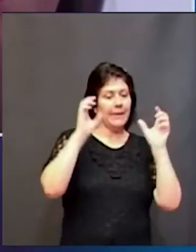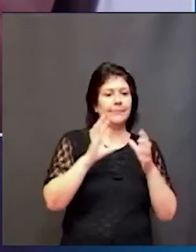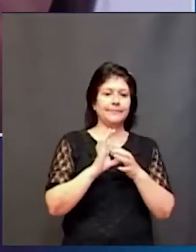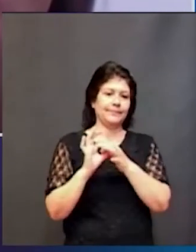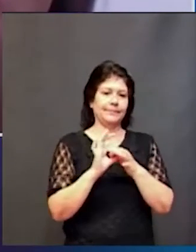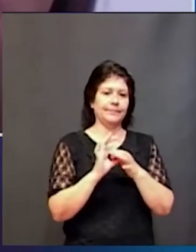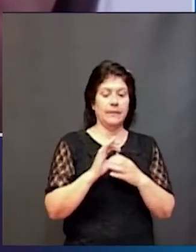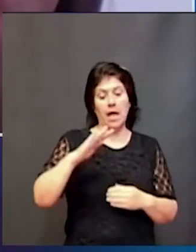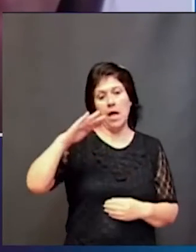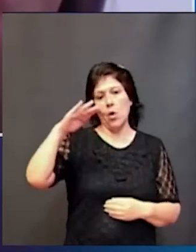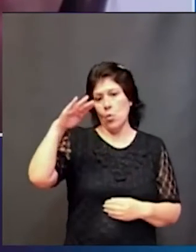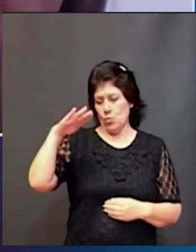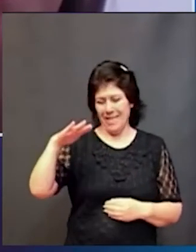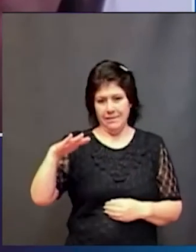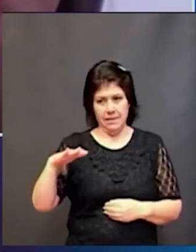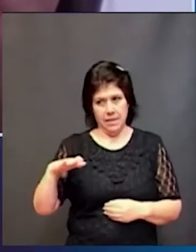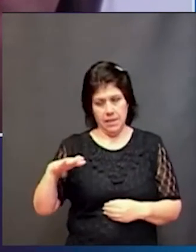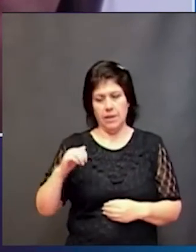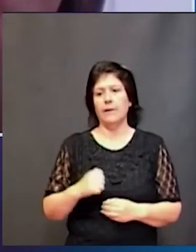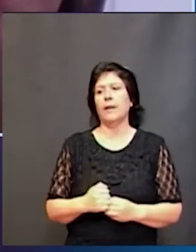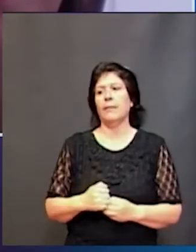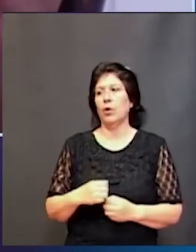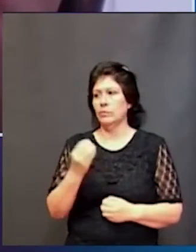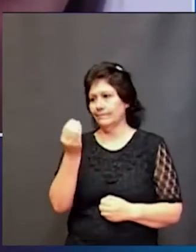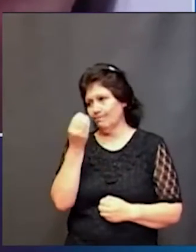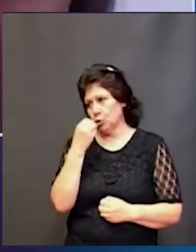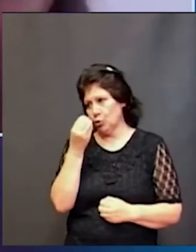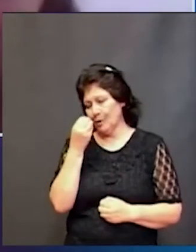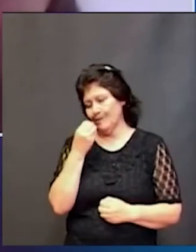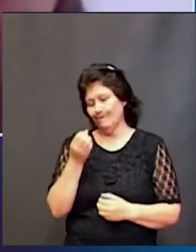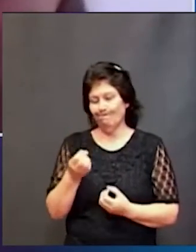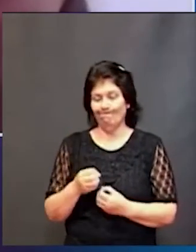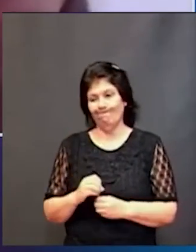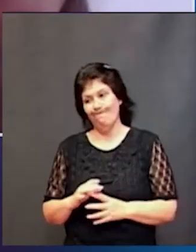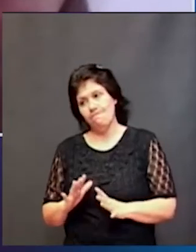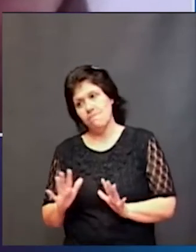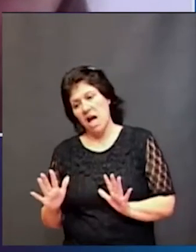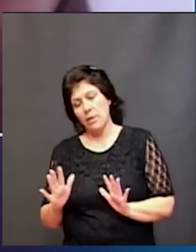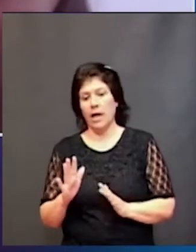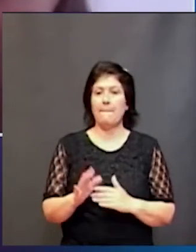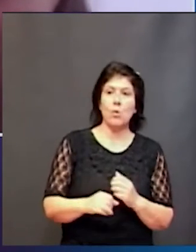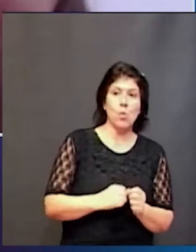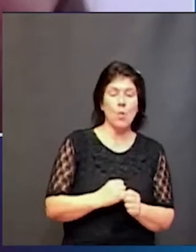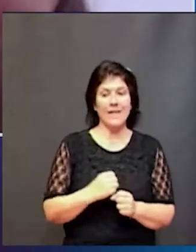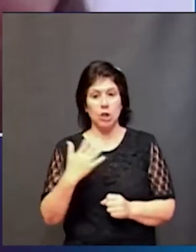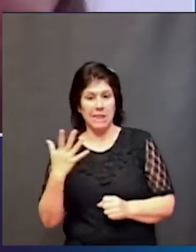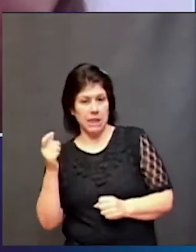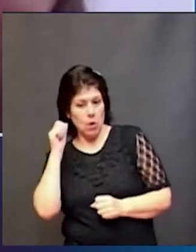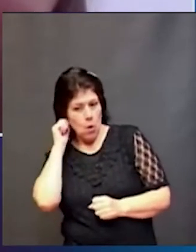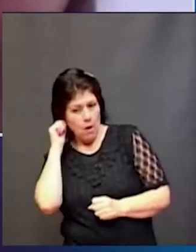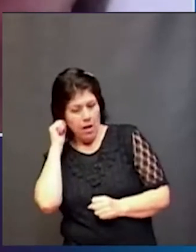que ha recibido una malnutrición por decirlo así hasta los 5 años puede